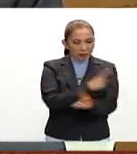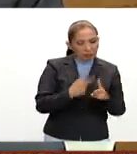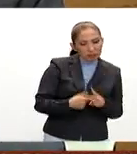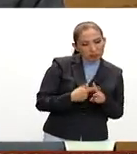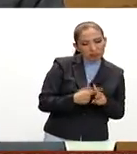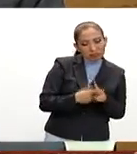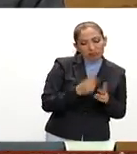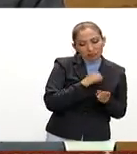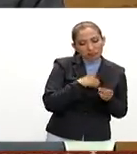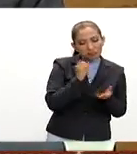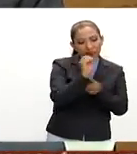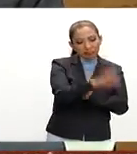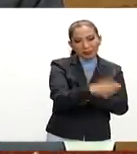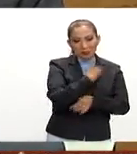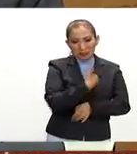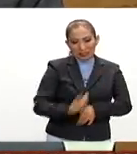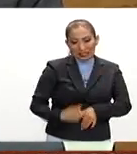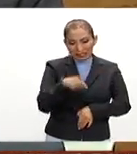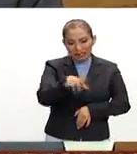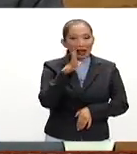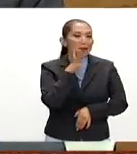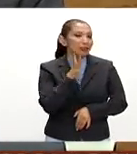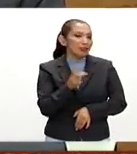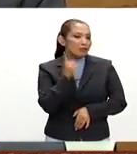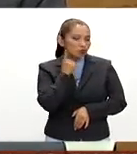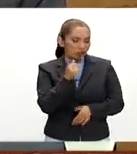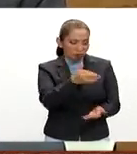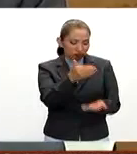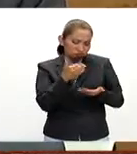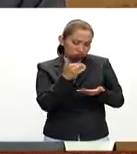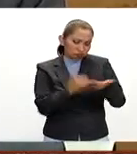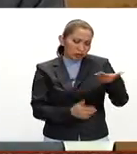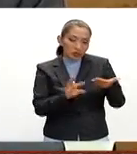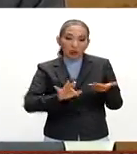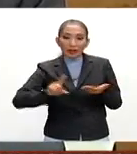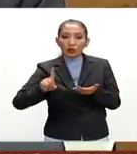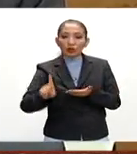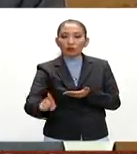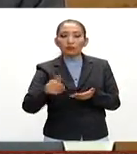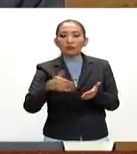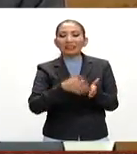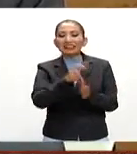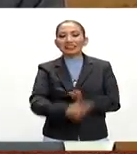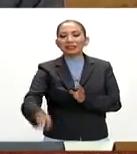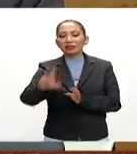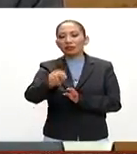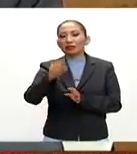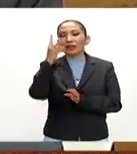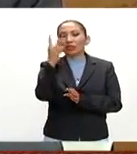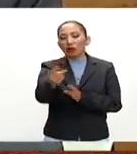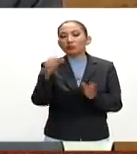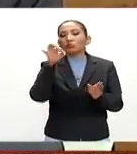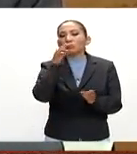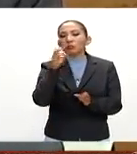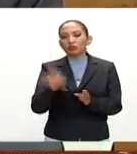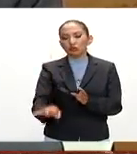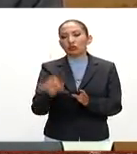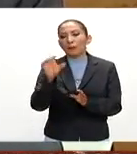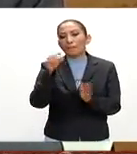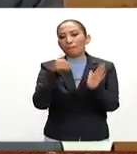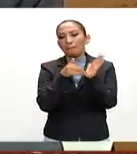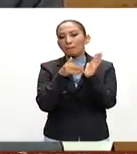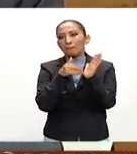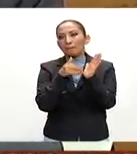enviado por el ejecutivo a esta cama de diputados por 51 mil 382 punto millones de